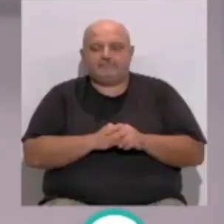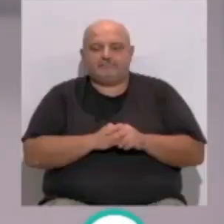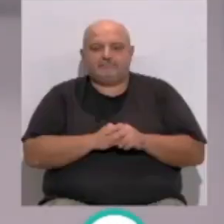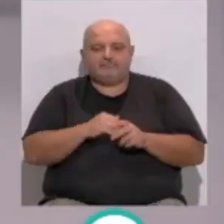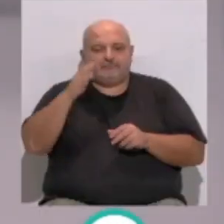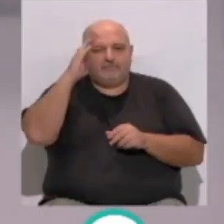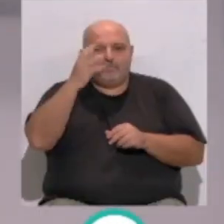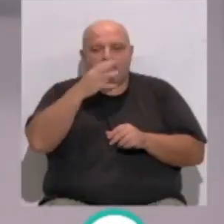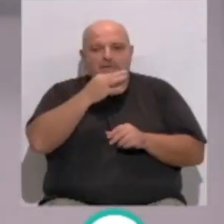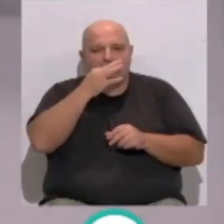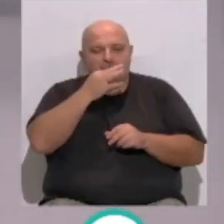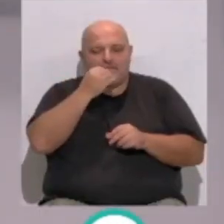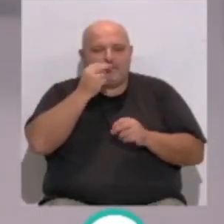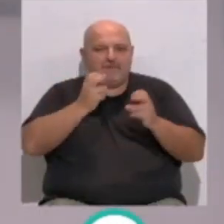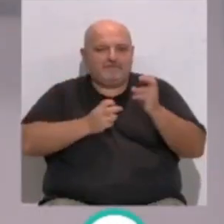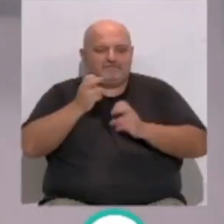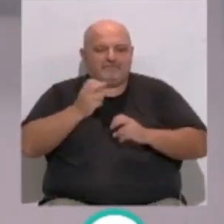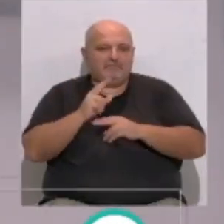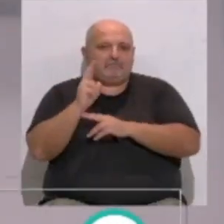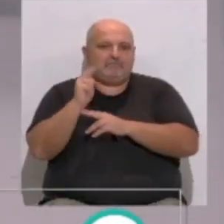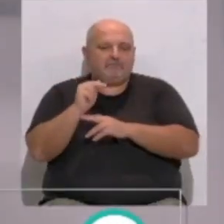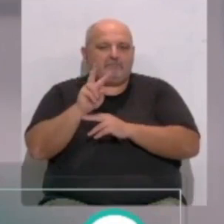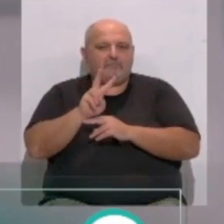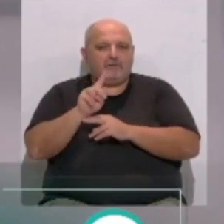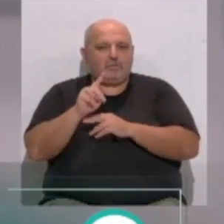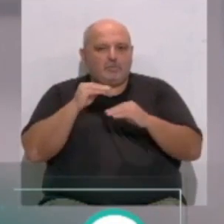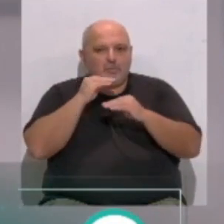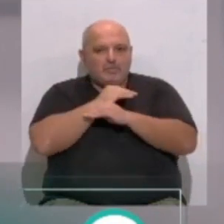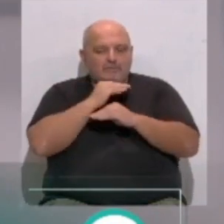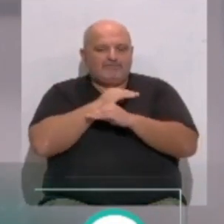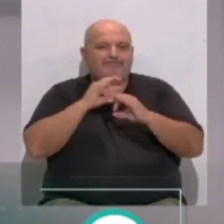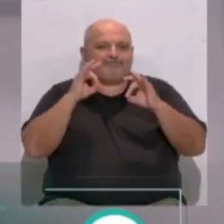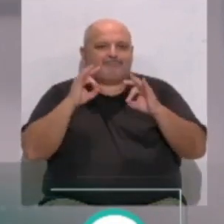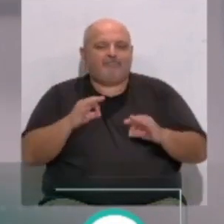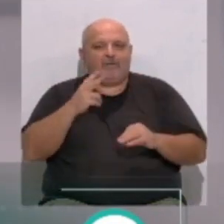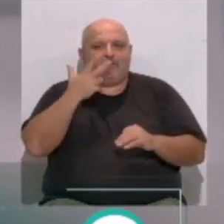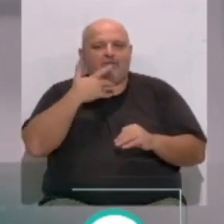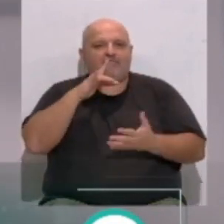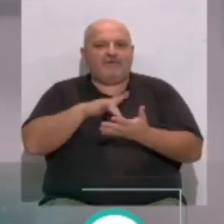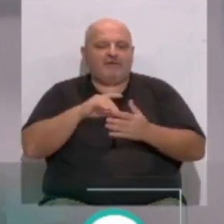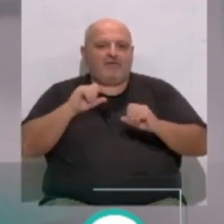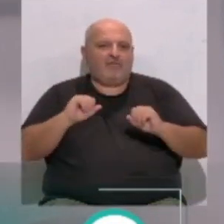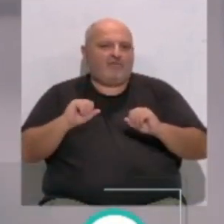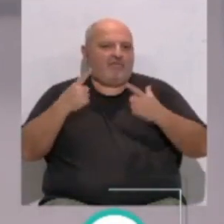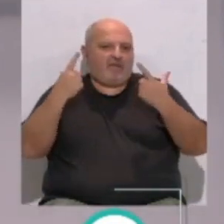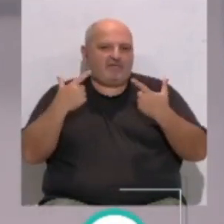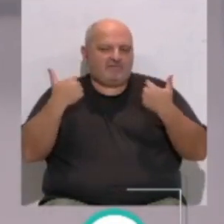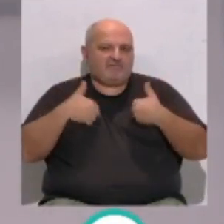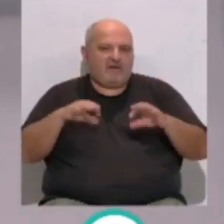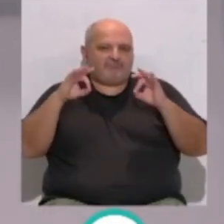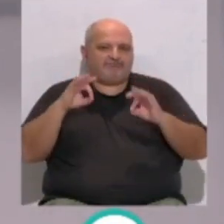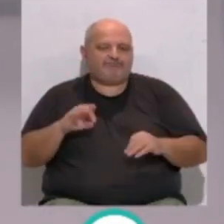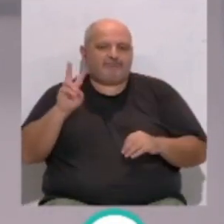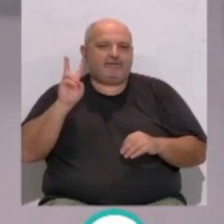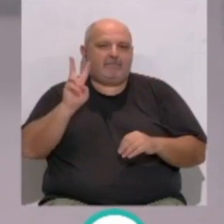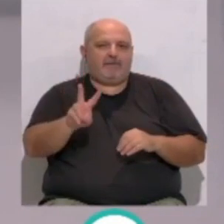Hola, muy buenas tardes. Es viernes 21 de octubre y hoy hemos conocido la fecha de la definitiva puesta en servicio del